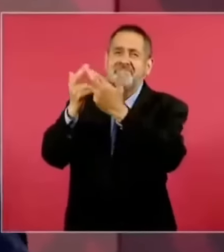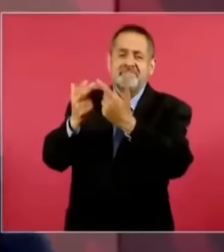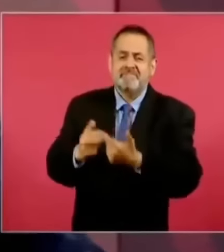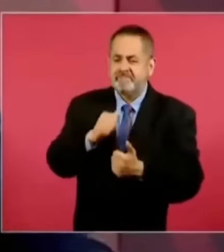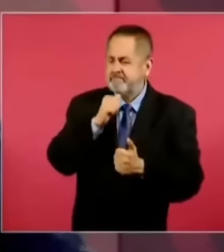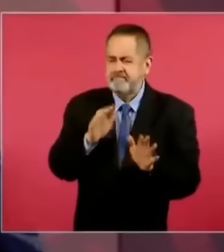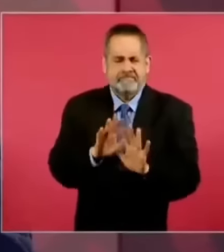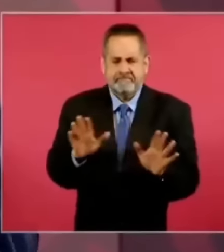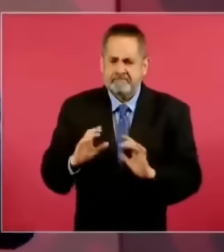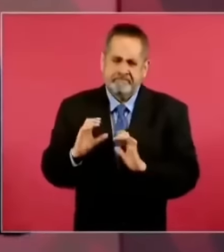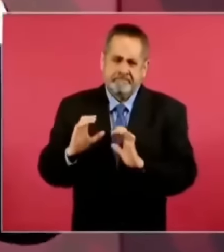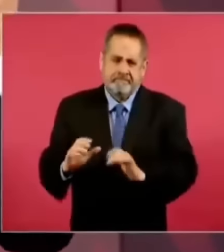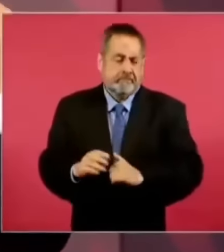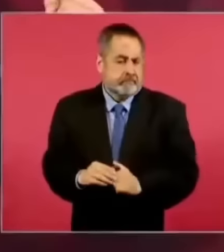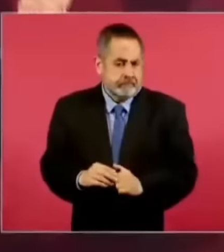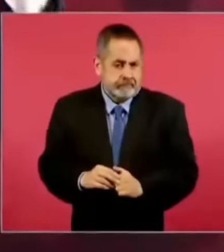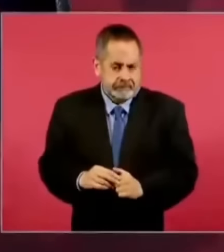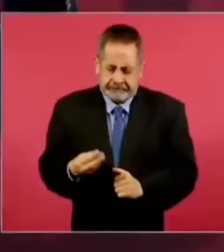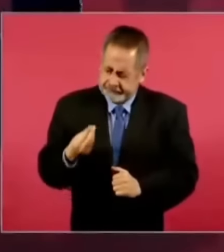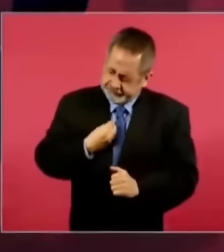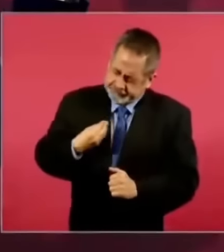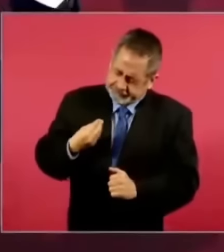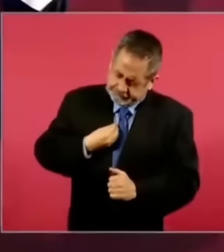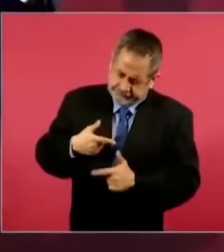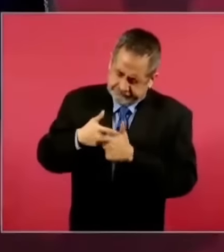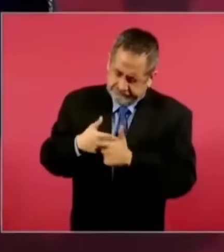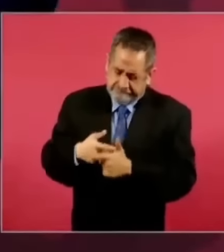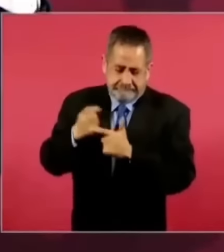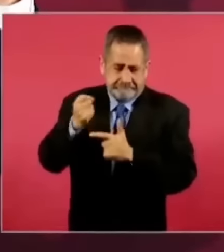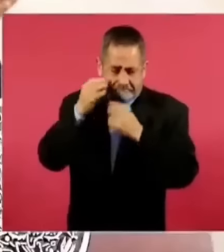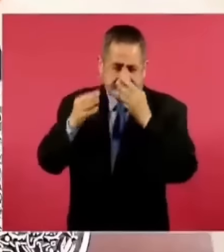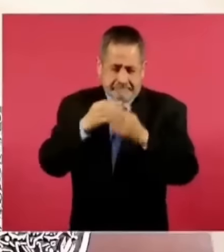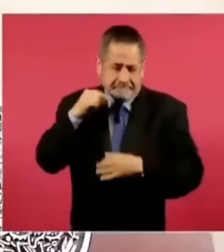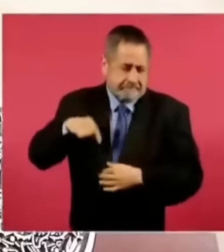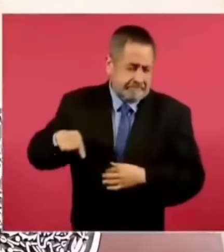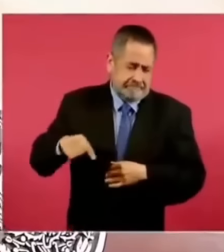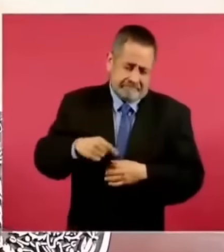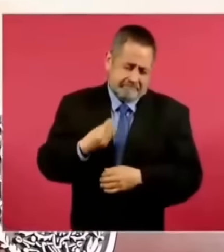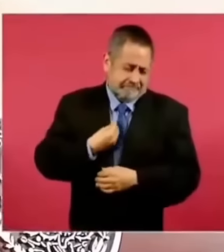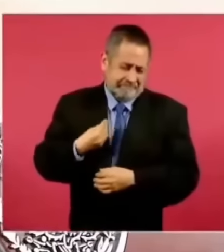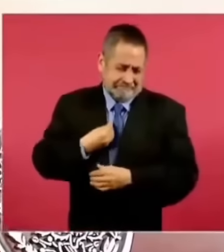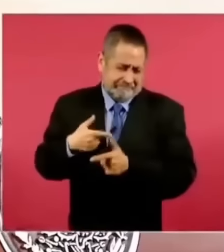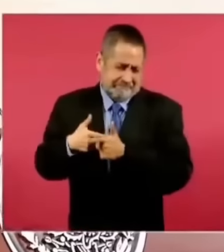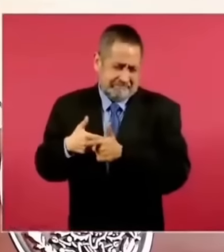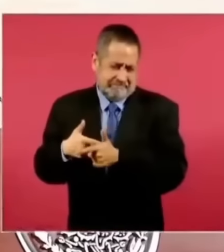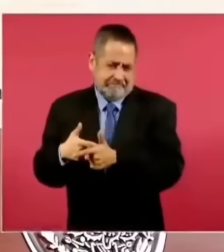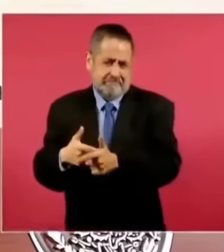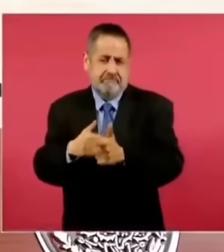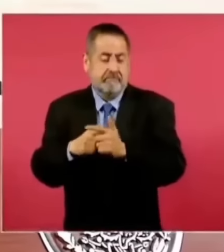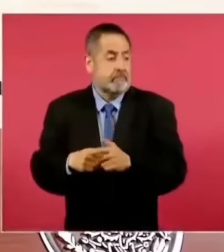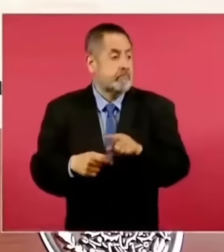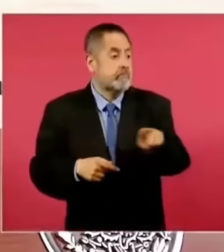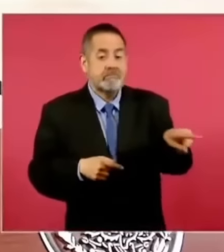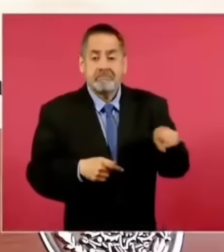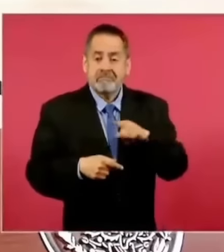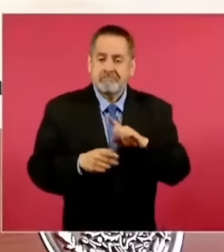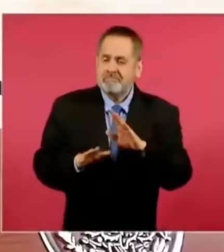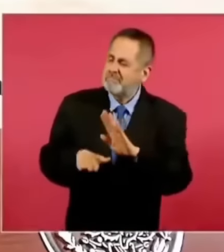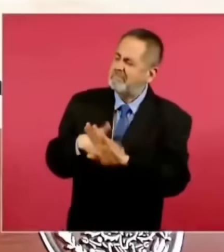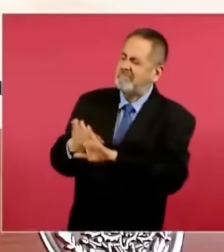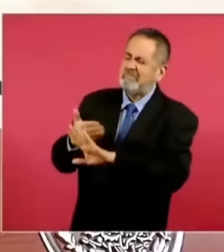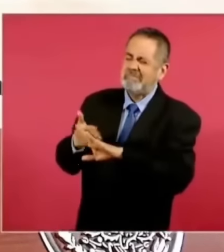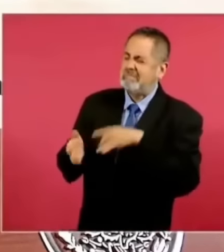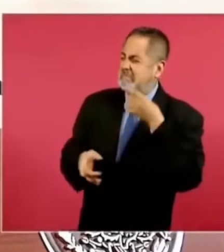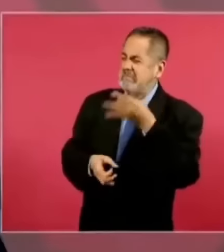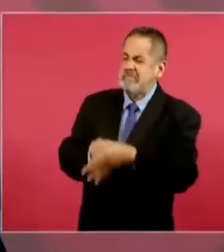claro, nos costó muchísimo por toda la campaña de descrédito, la guerra sucia,